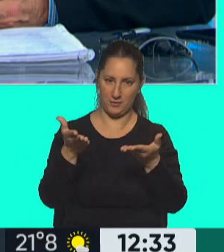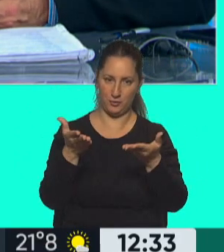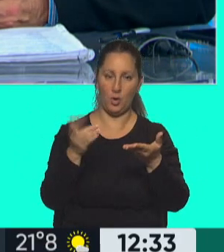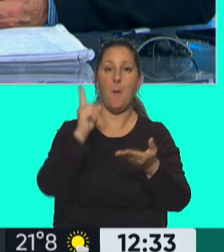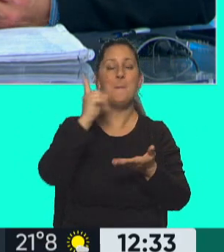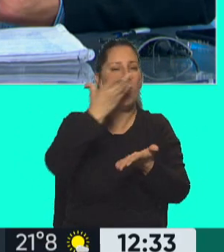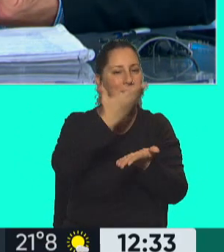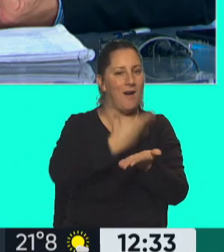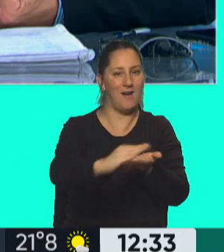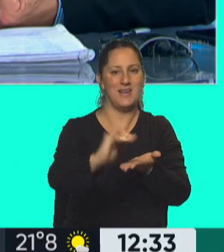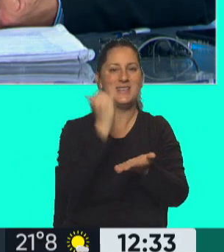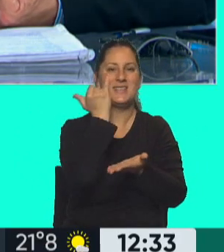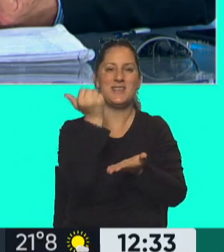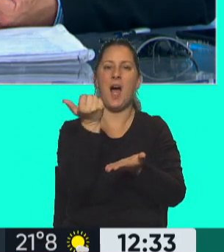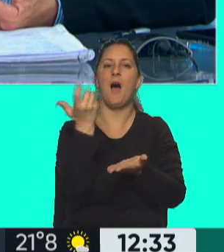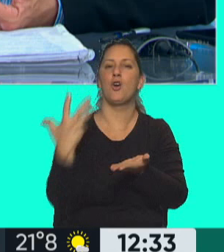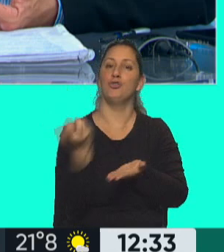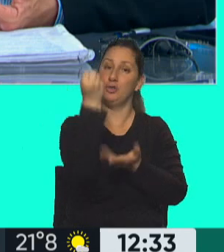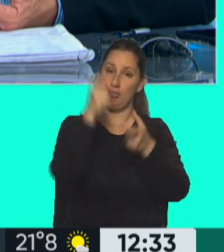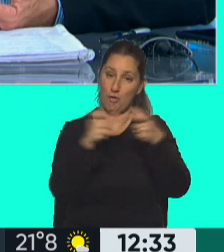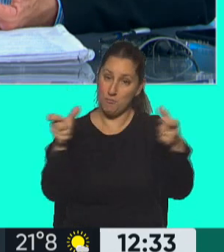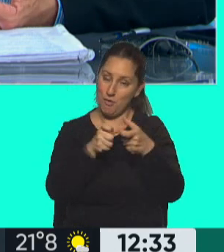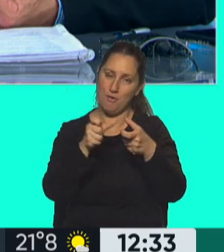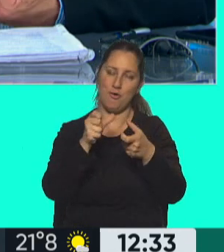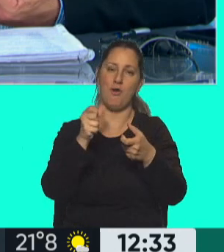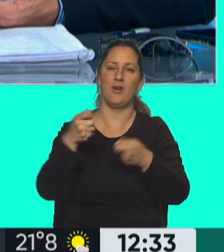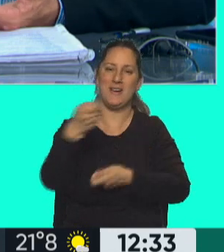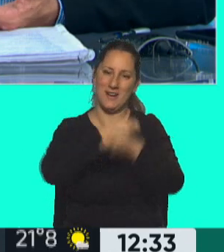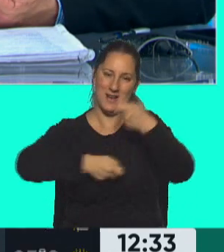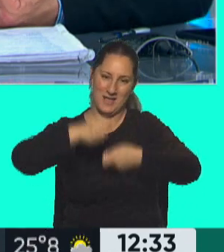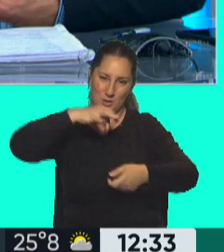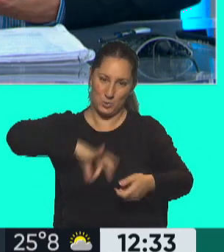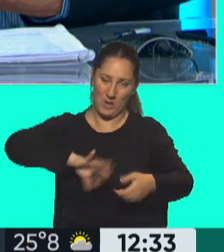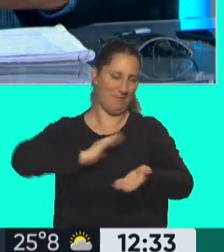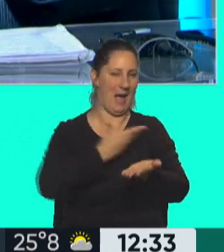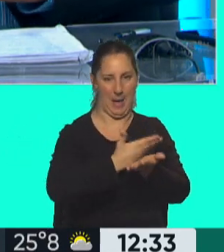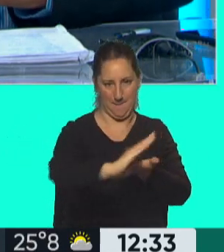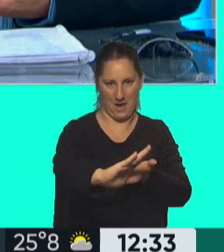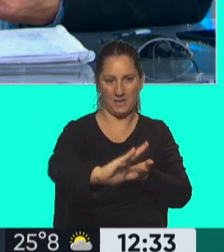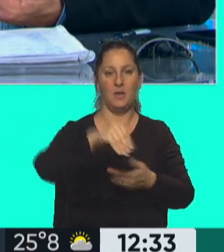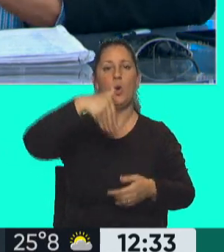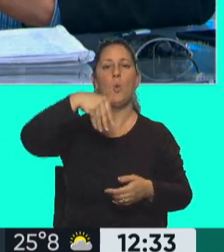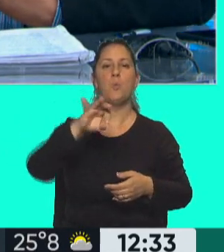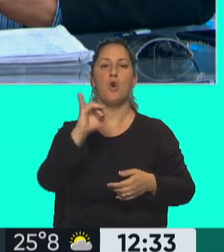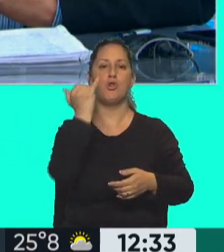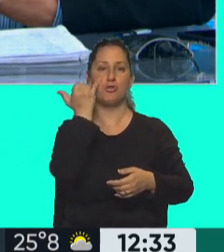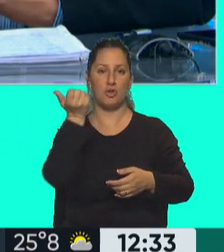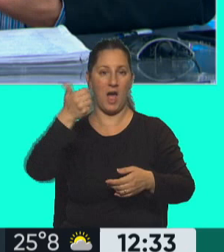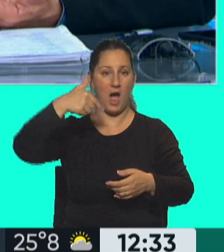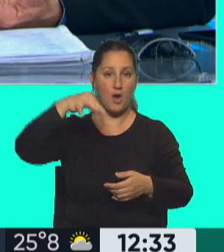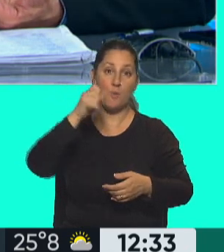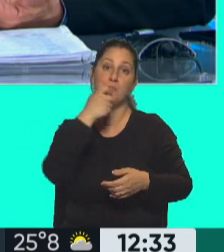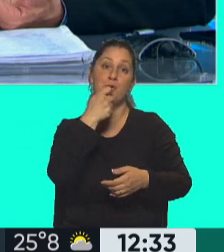excluyendo únicamente a los que ya recibieron algún bono negociado en paritarias. El propio Pablo Moyano explicó, sería el caso de